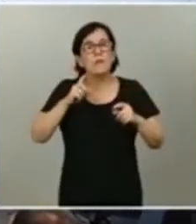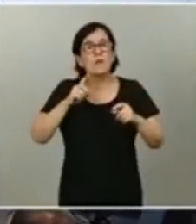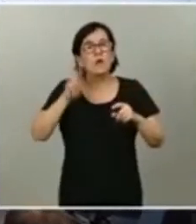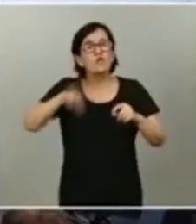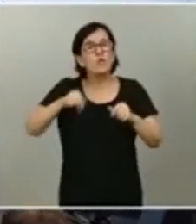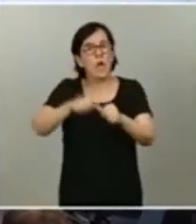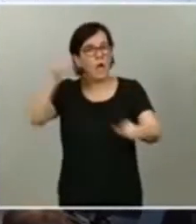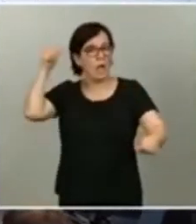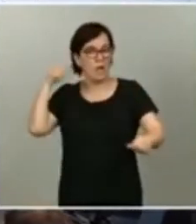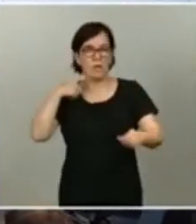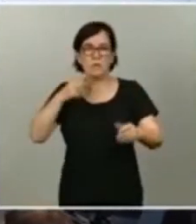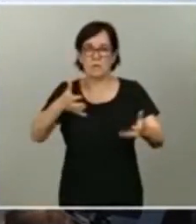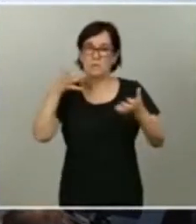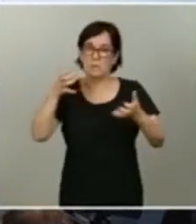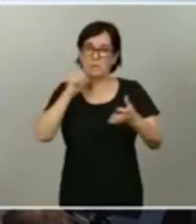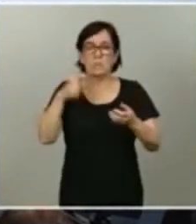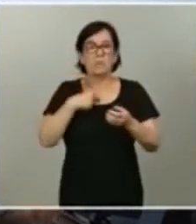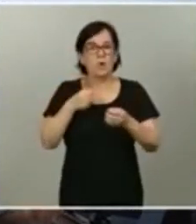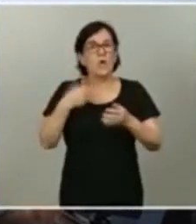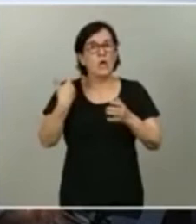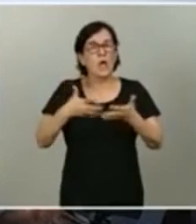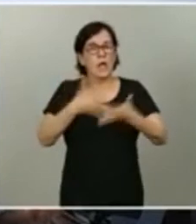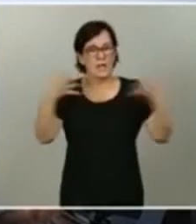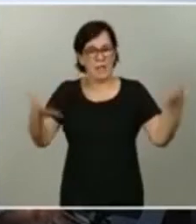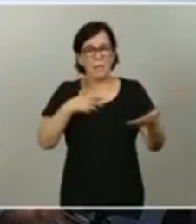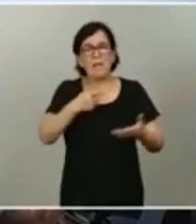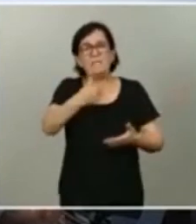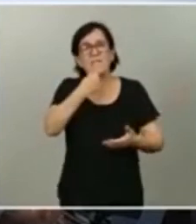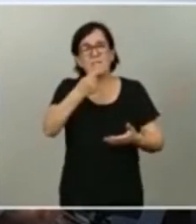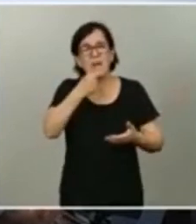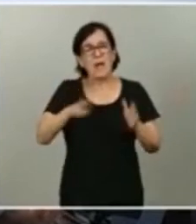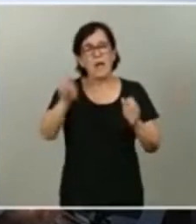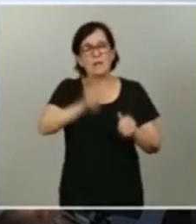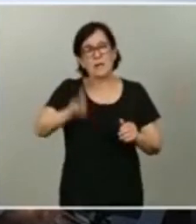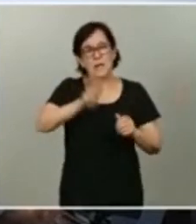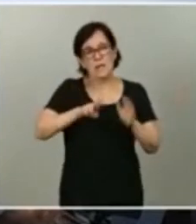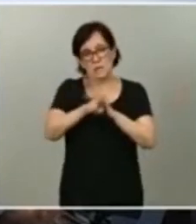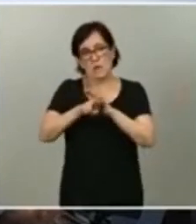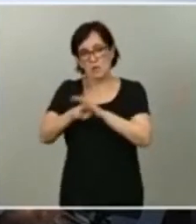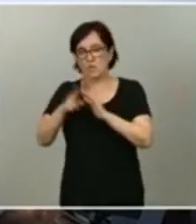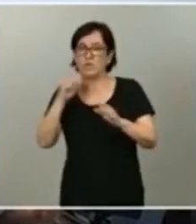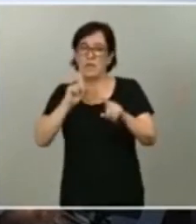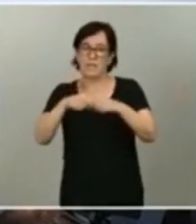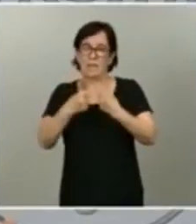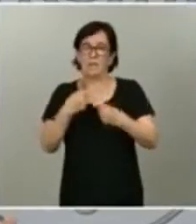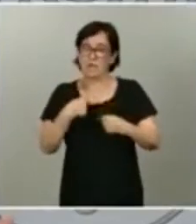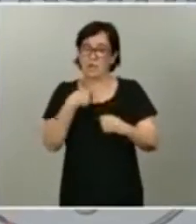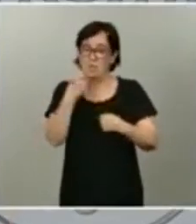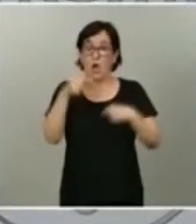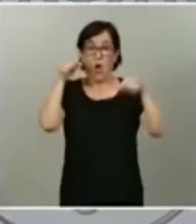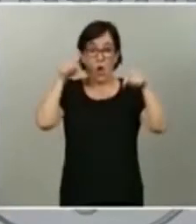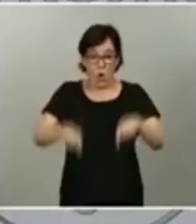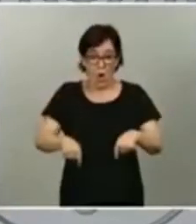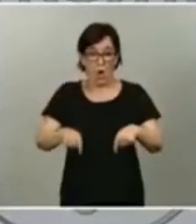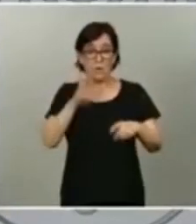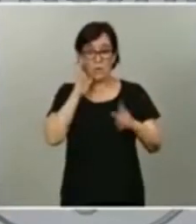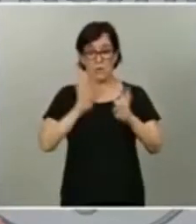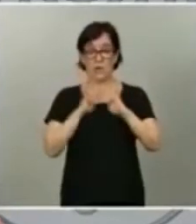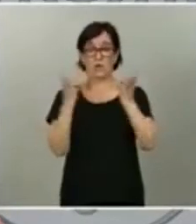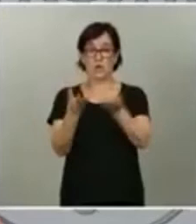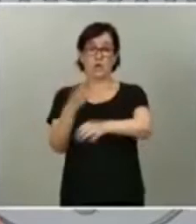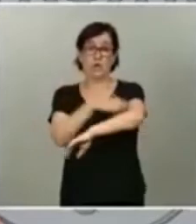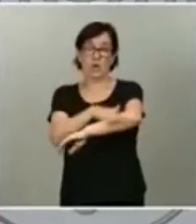logrado con esta magnitud para facilitar recursos a la familia. Yo diría que hoy tras este Consejo de Ministros